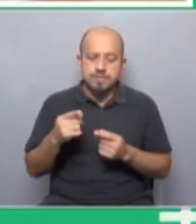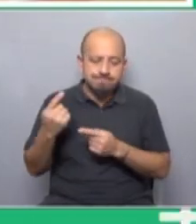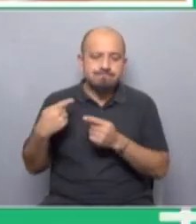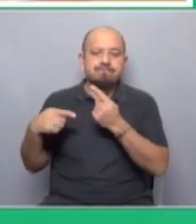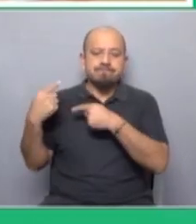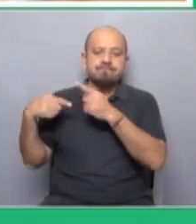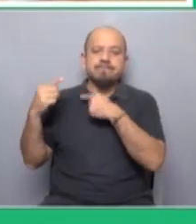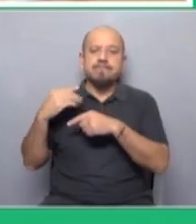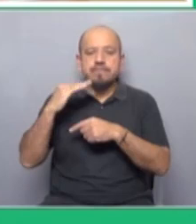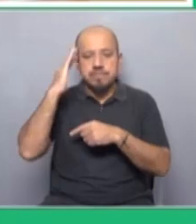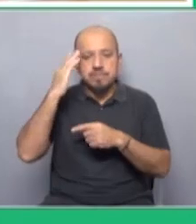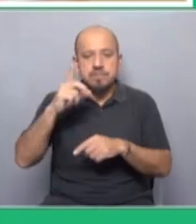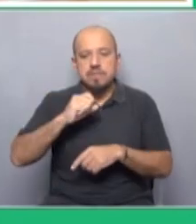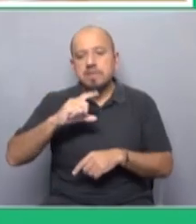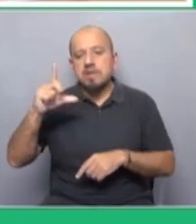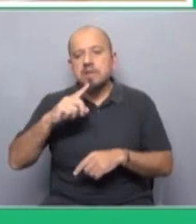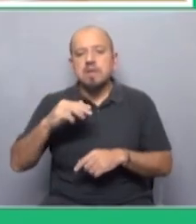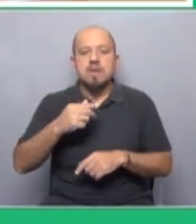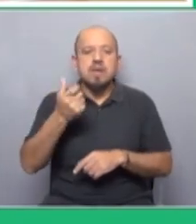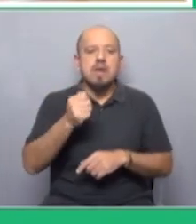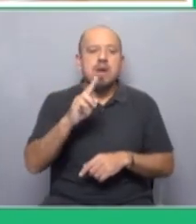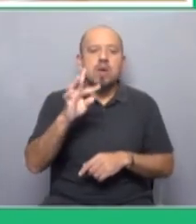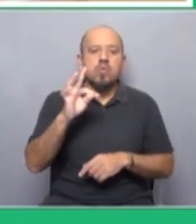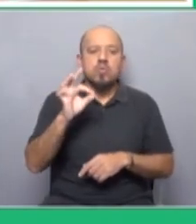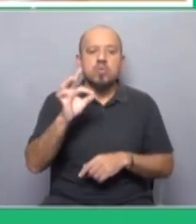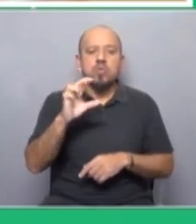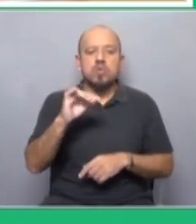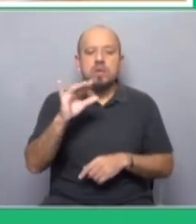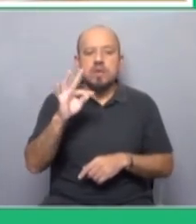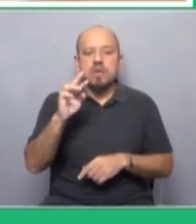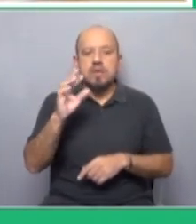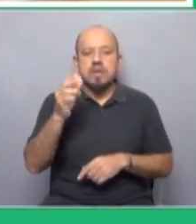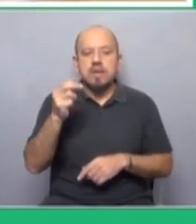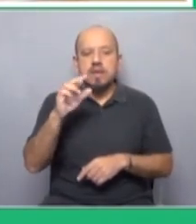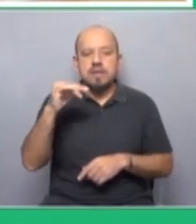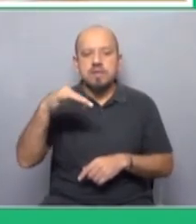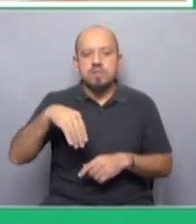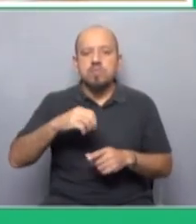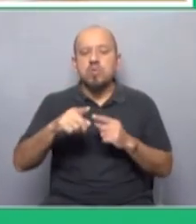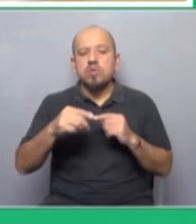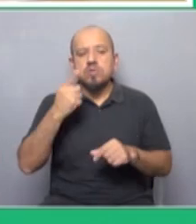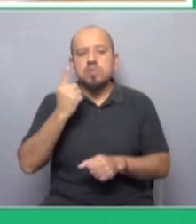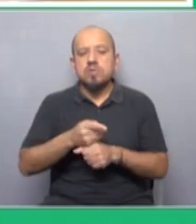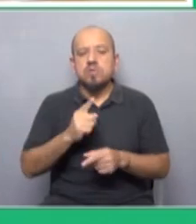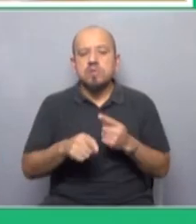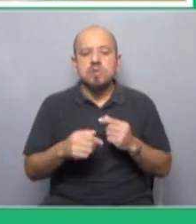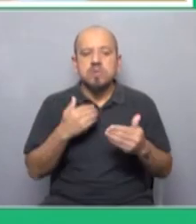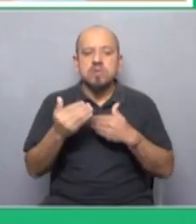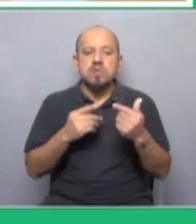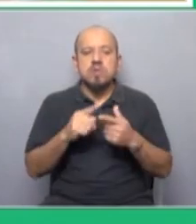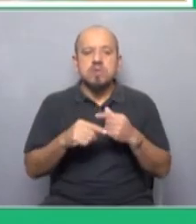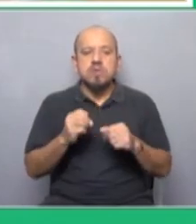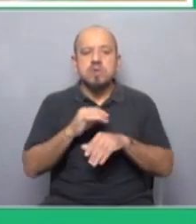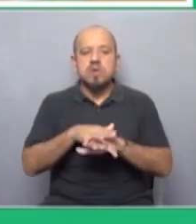sabemos del aumento del autoritarismo sabemos del aprovechamiento de muchos gobiernos en el proceso de la pandemia a